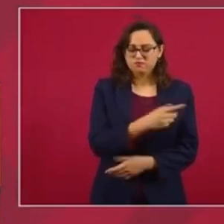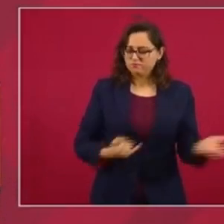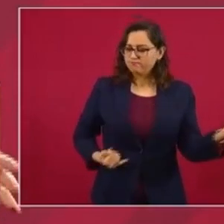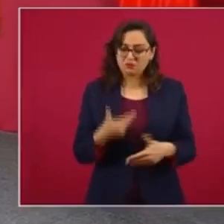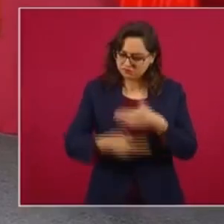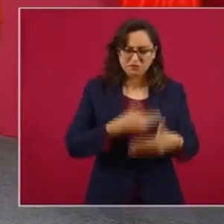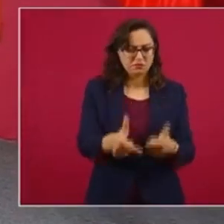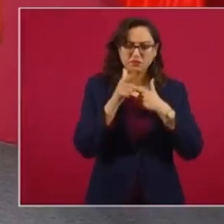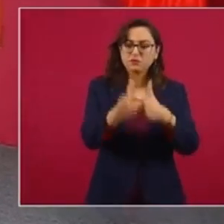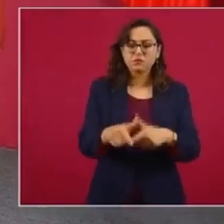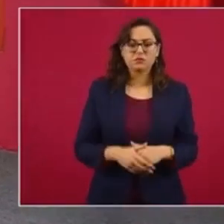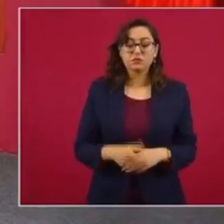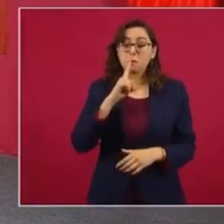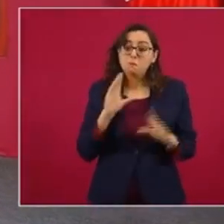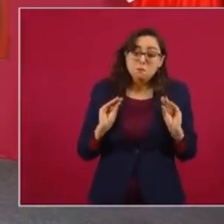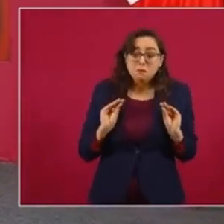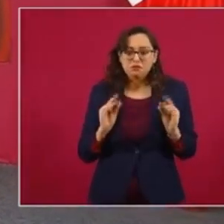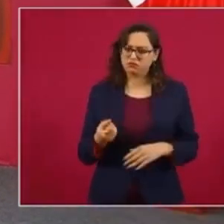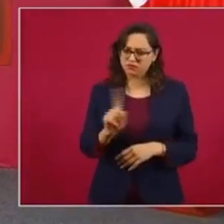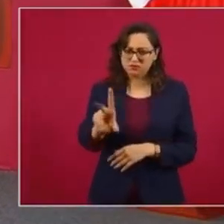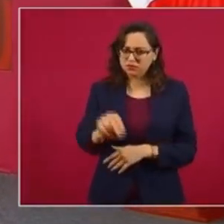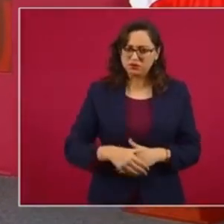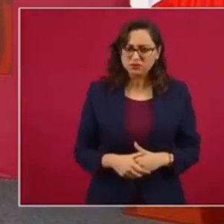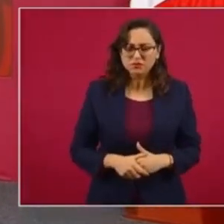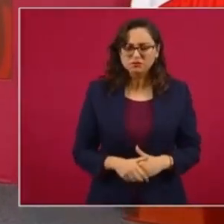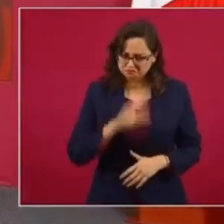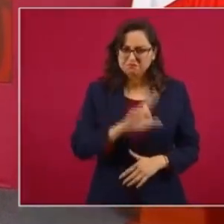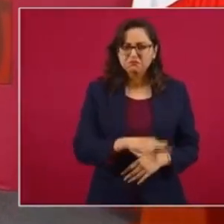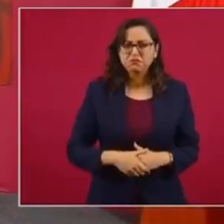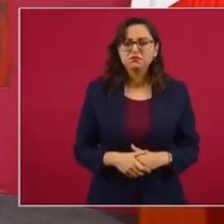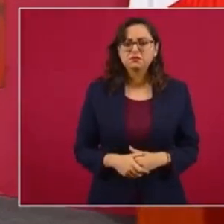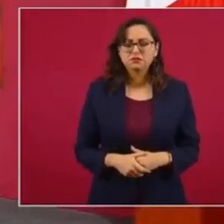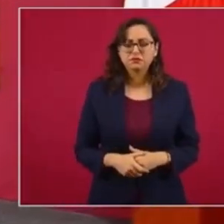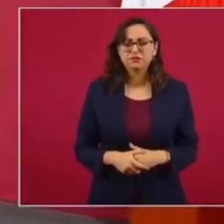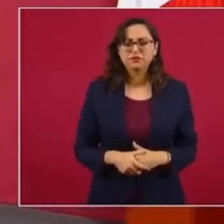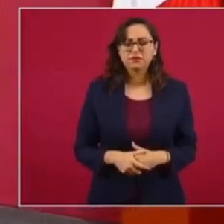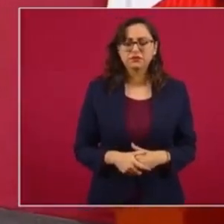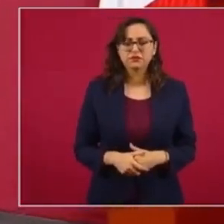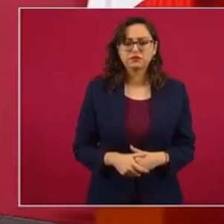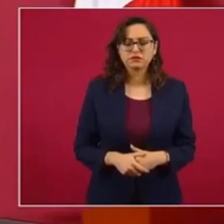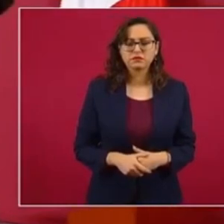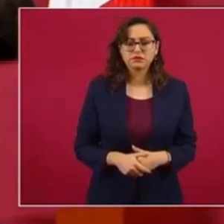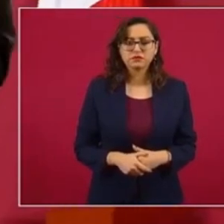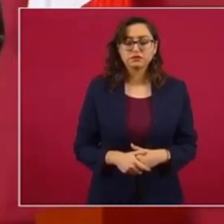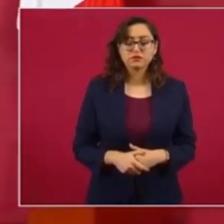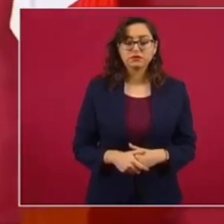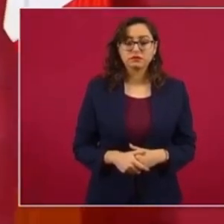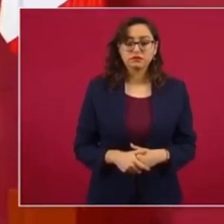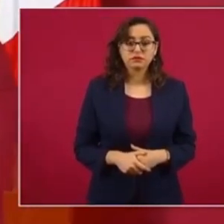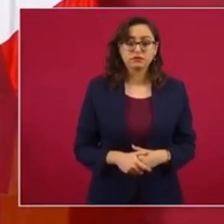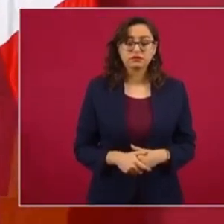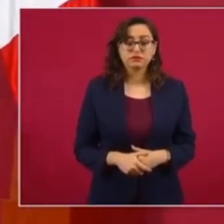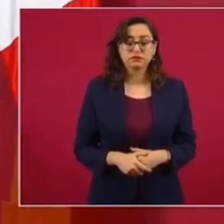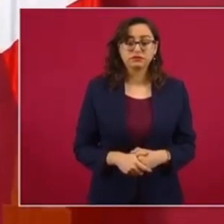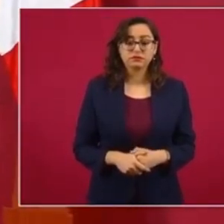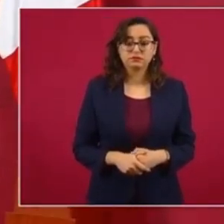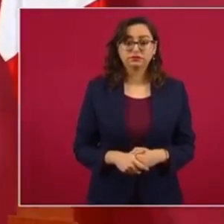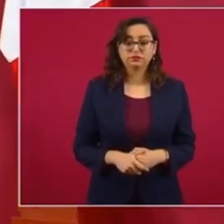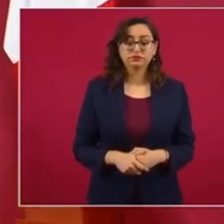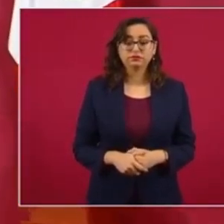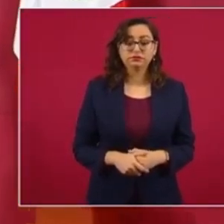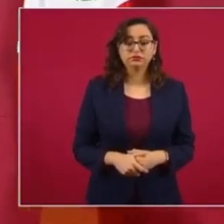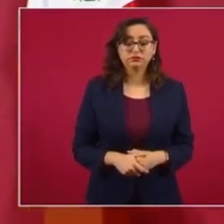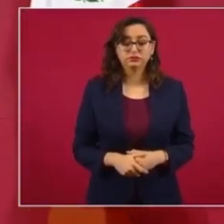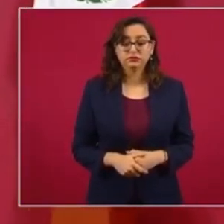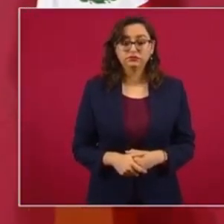nacionalizar la industria eléctrica. No nos vamos a quedar callados. Y si hay una denuncia del gobierno